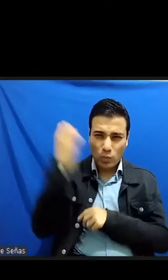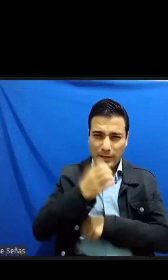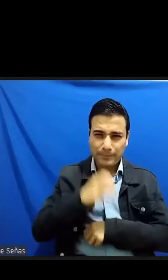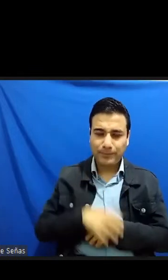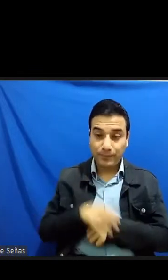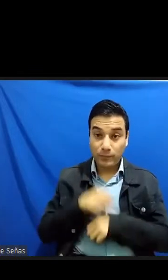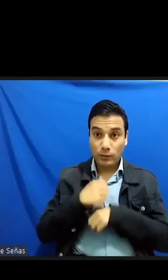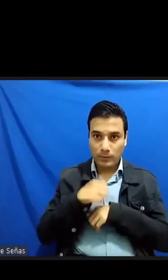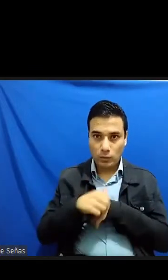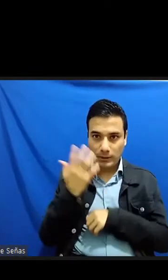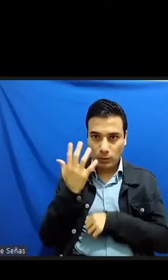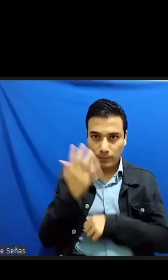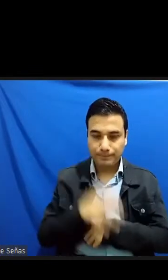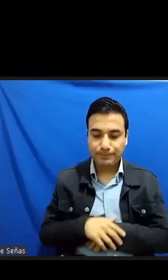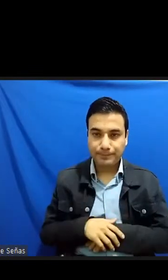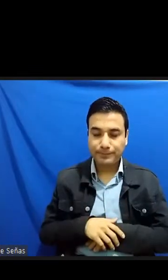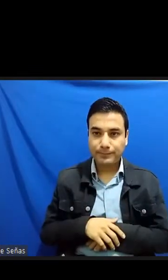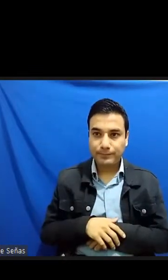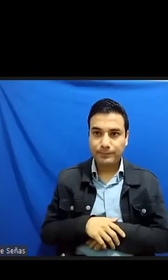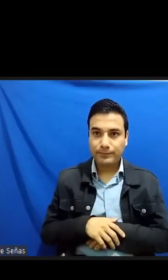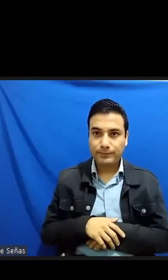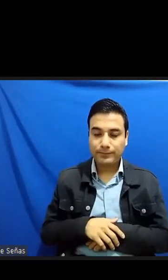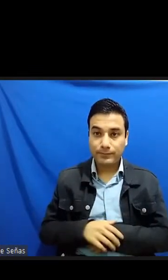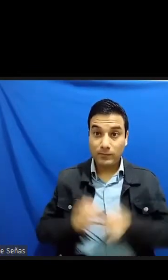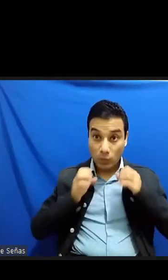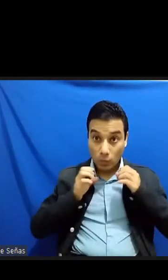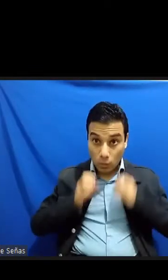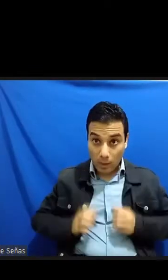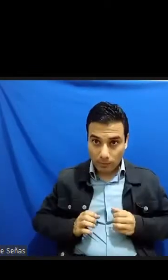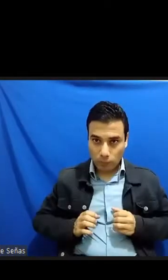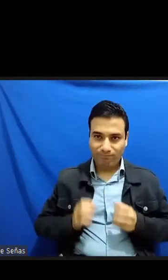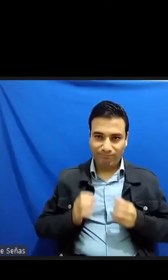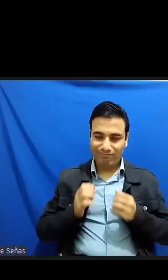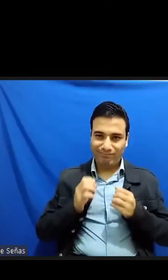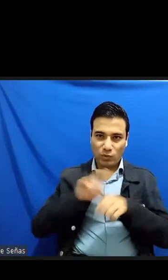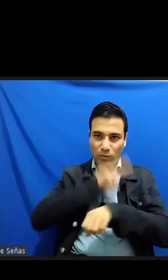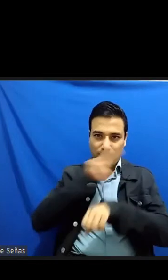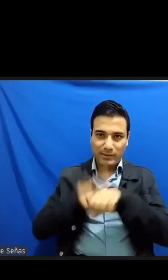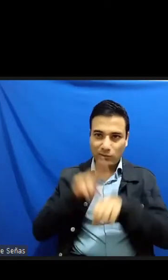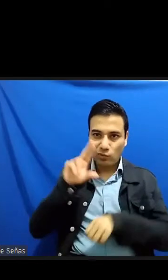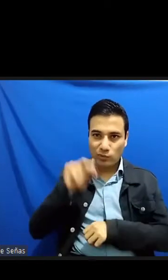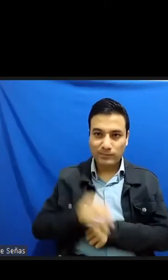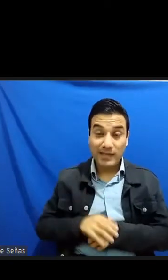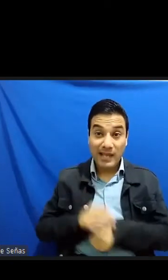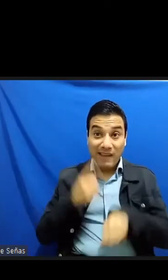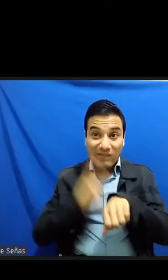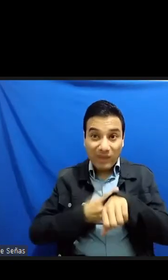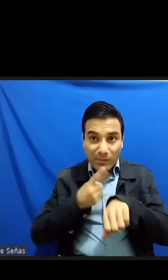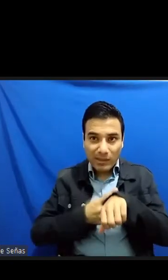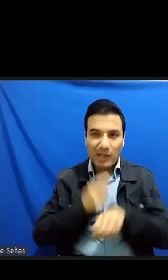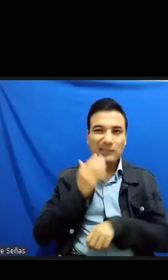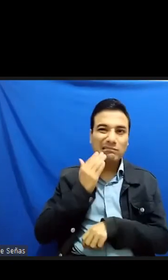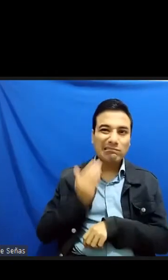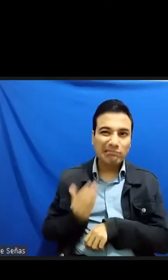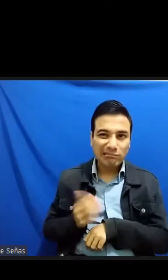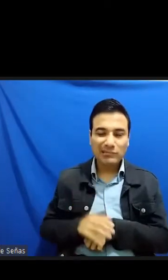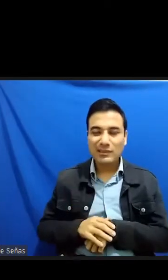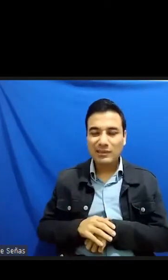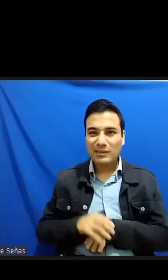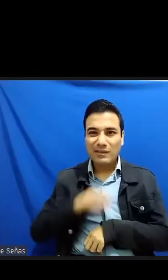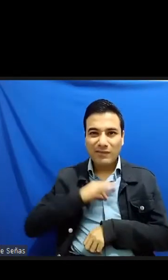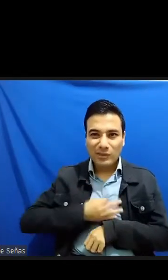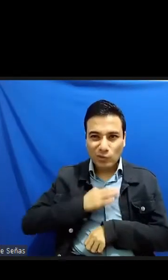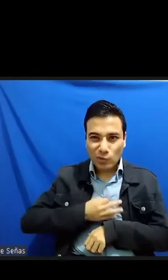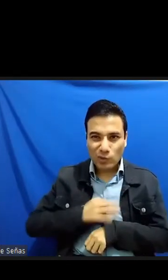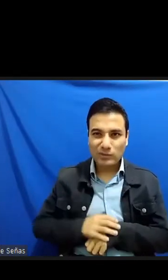cuerpo fuera de norma enfermedad deformidad peste defecto